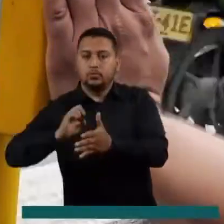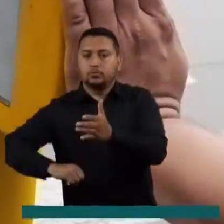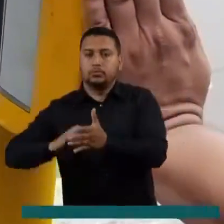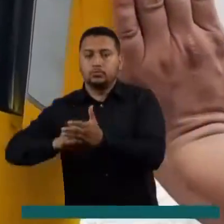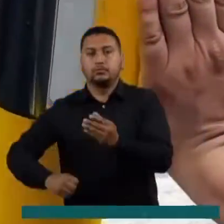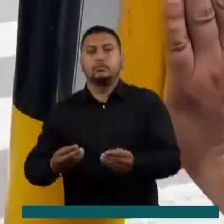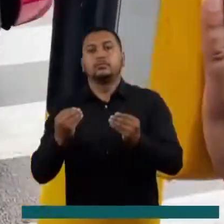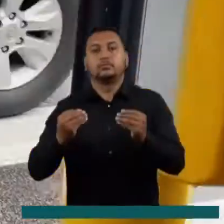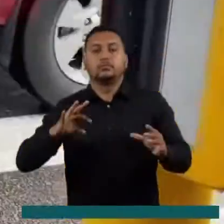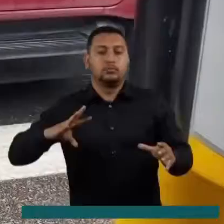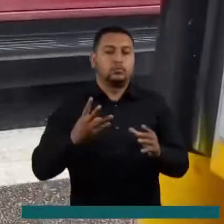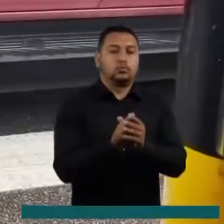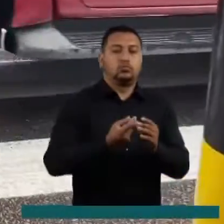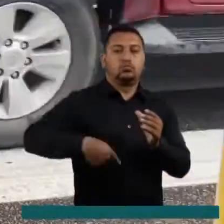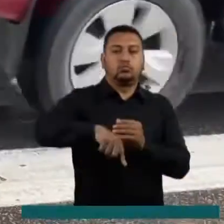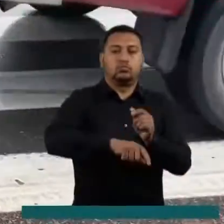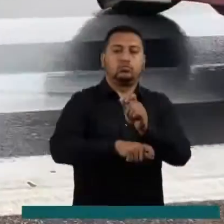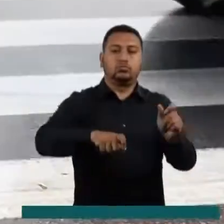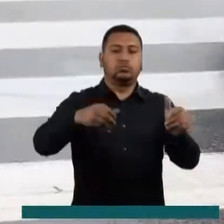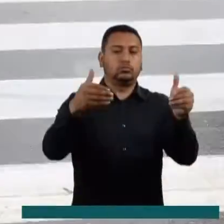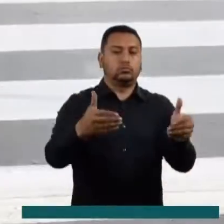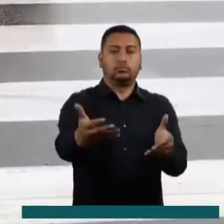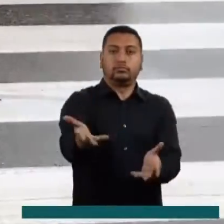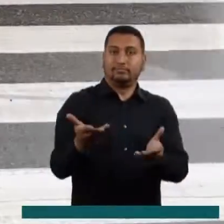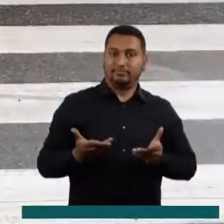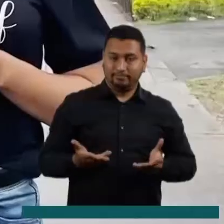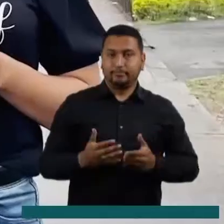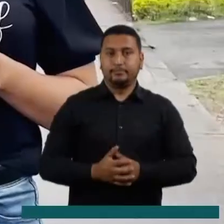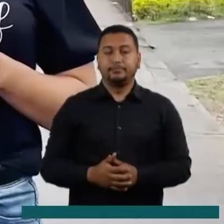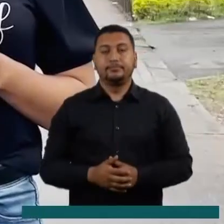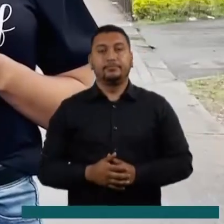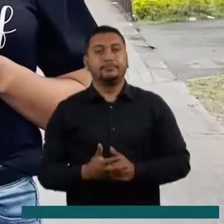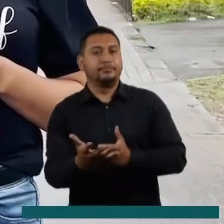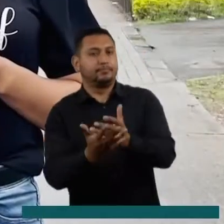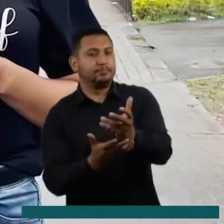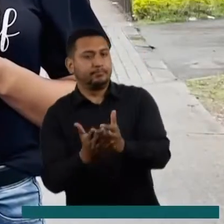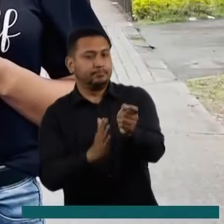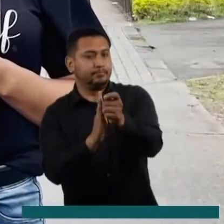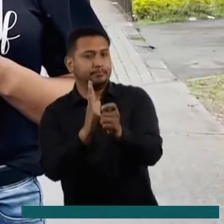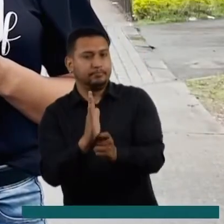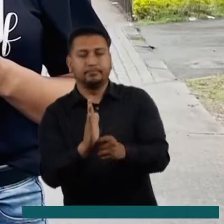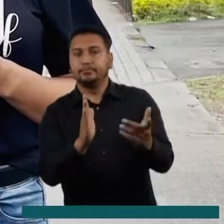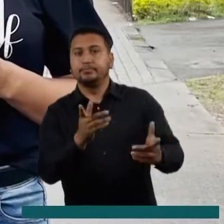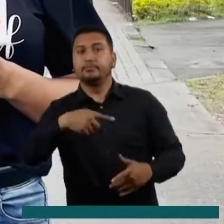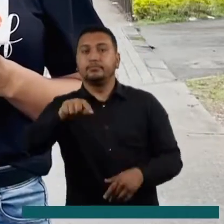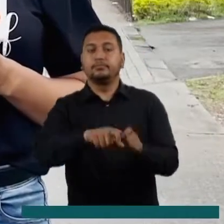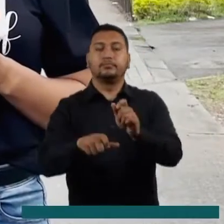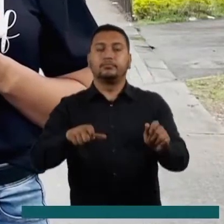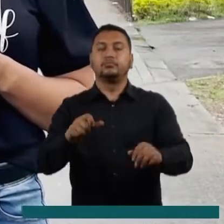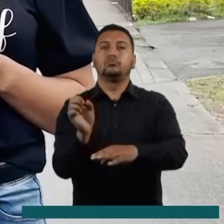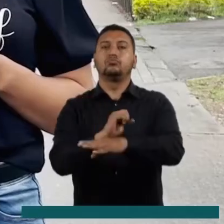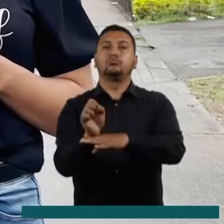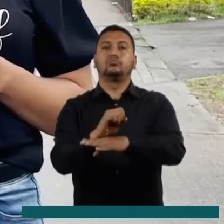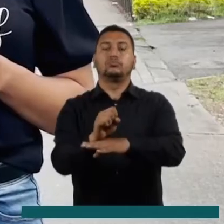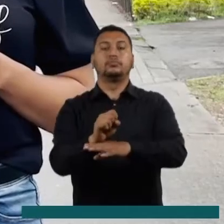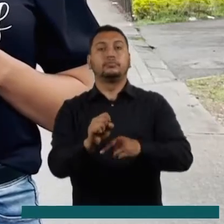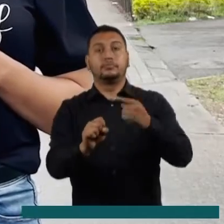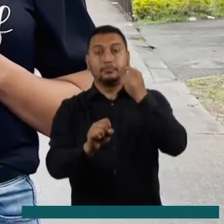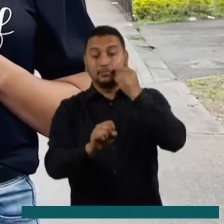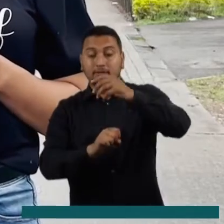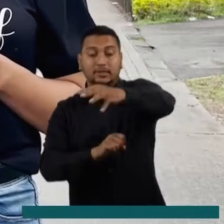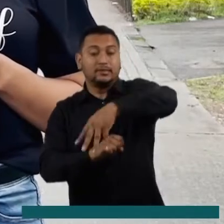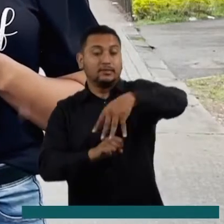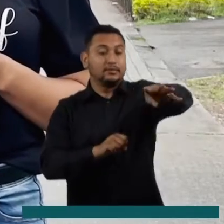considerablemente la inclusión de las personas en condición de discapacidad. La recomendación a los conductores es respetar la cebra peatonal